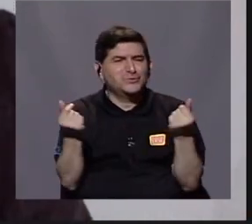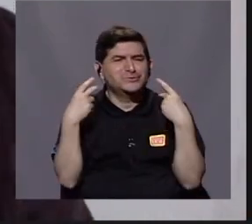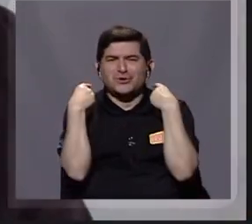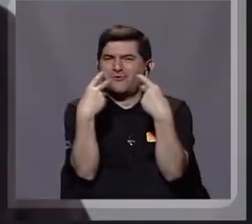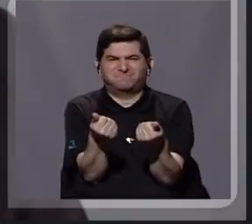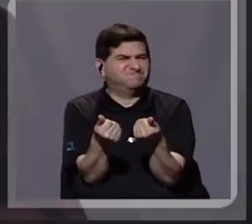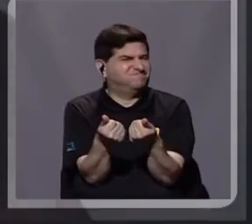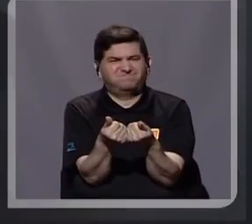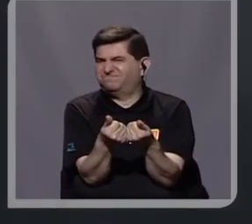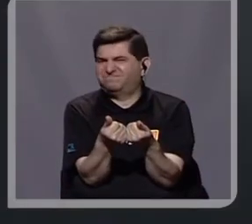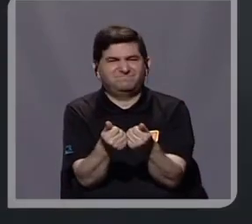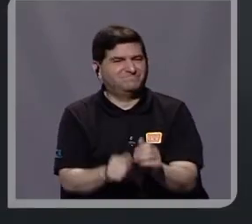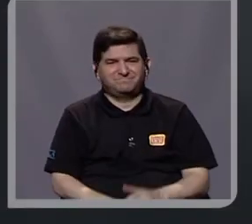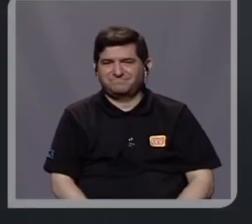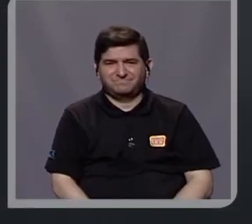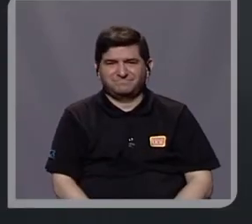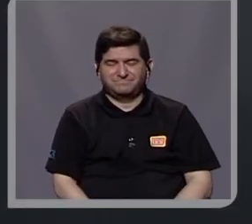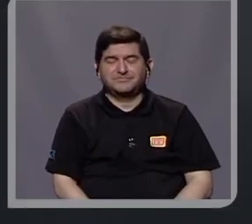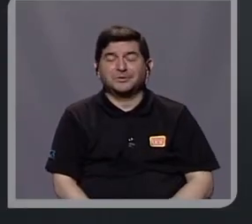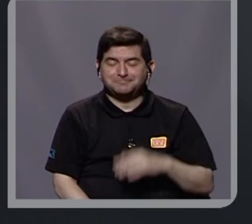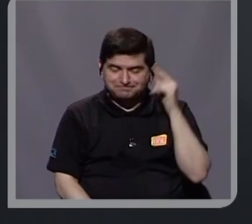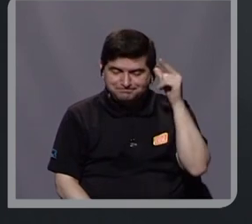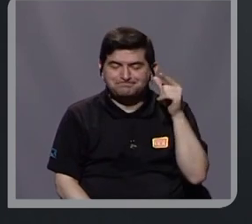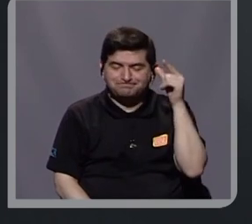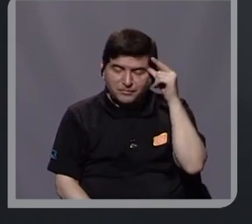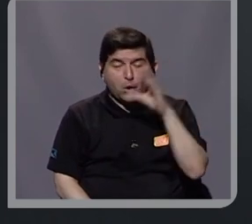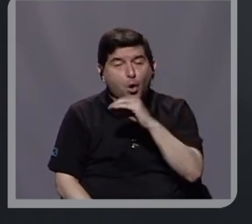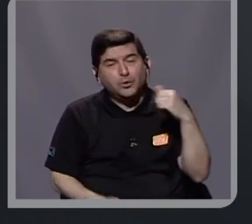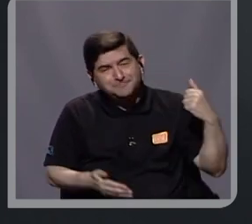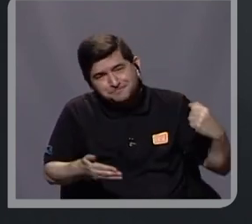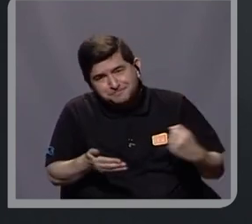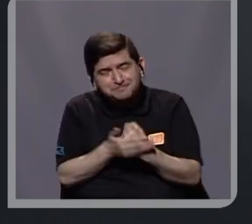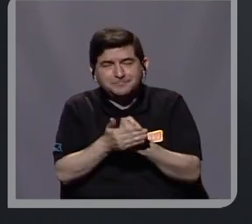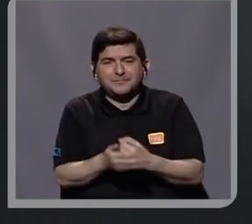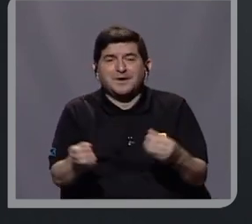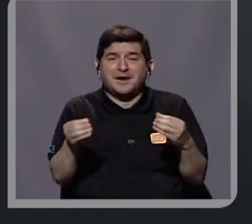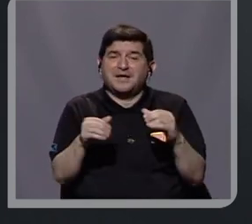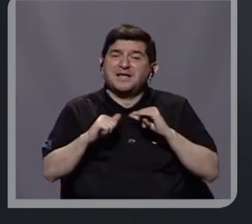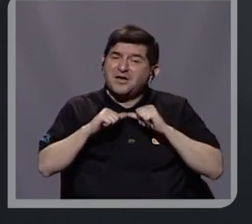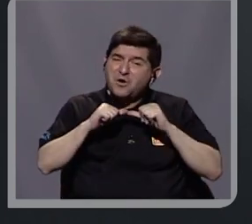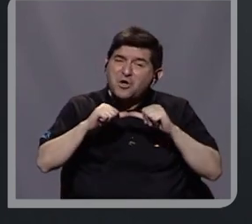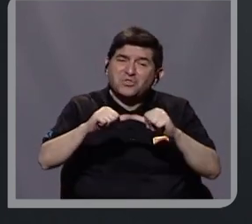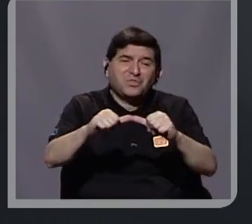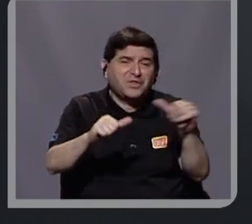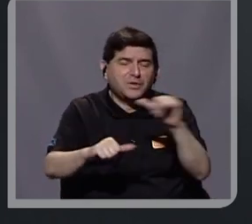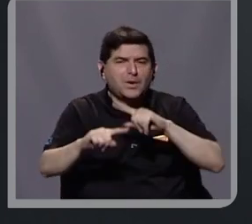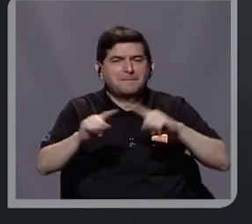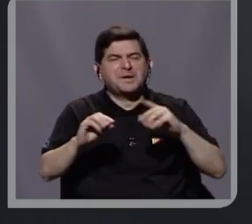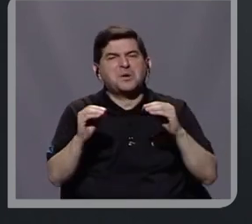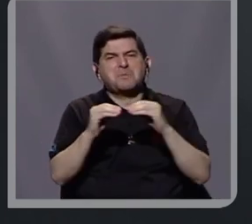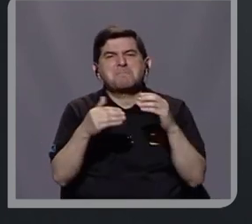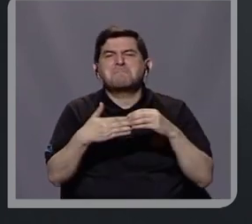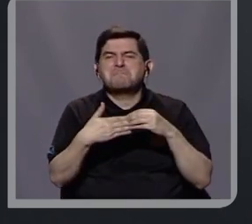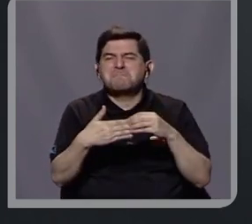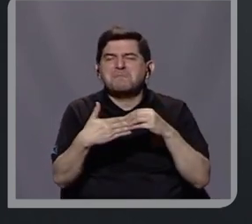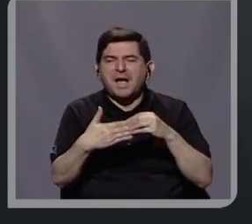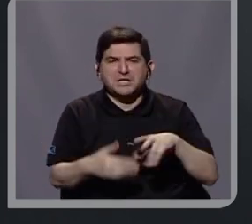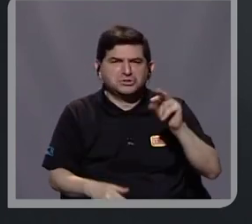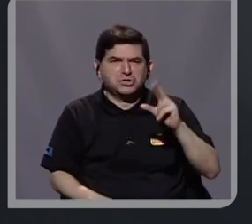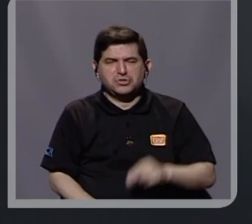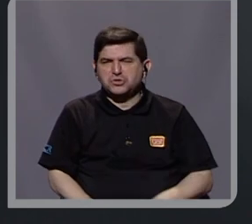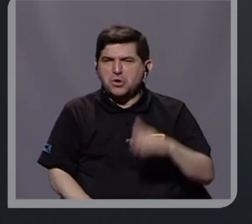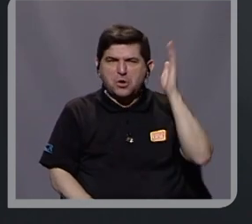noche a la mañana. Es decir, indudablemente o desafortunadamente va a ser más de lo mismo, pero más suavizado, sin discursos